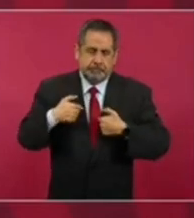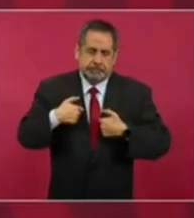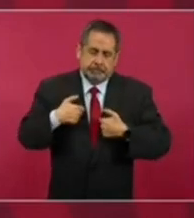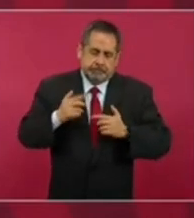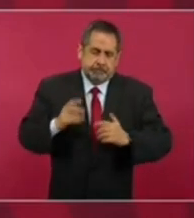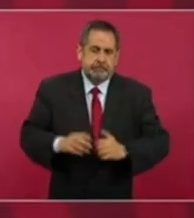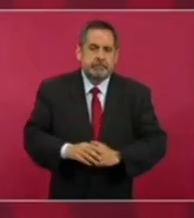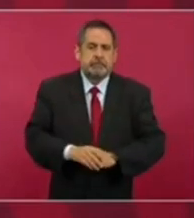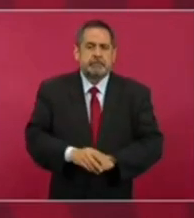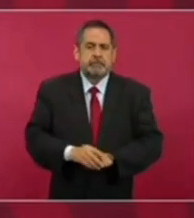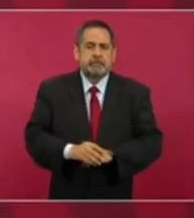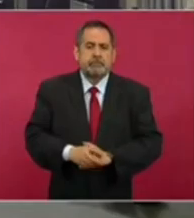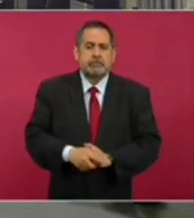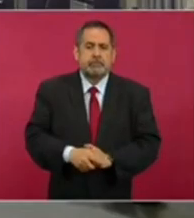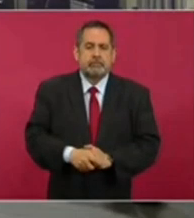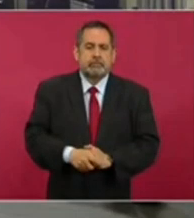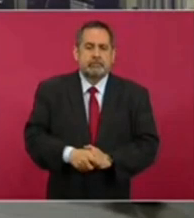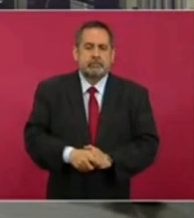consta.